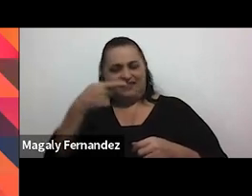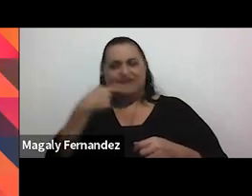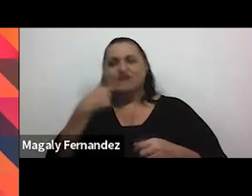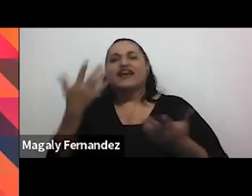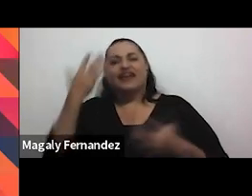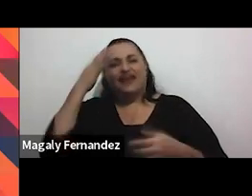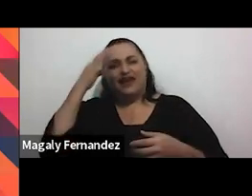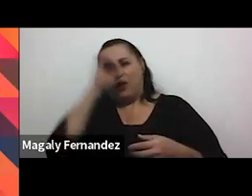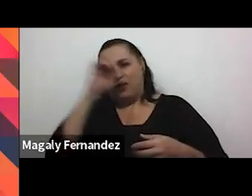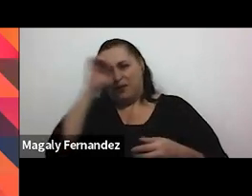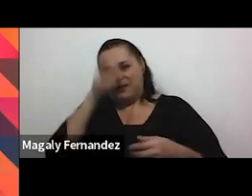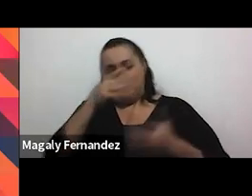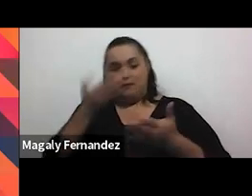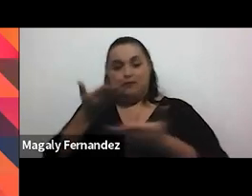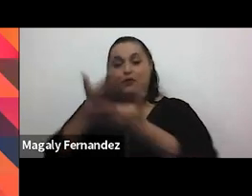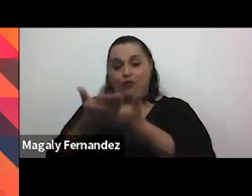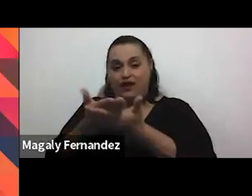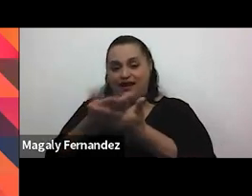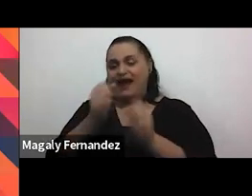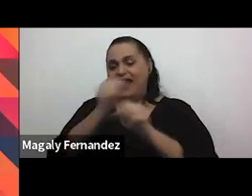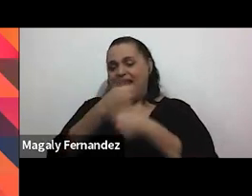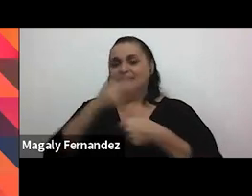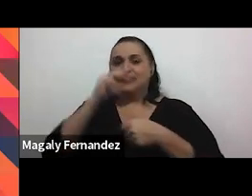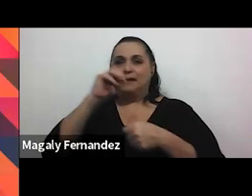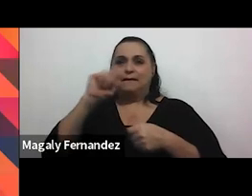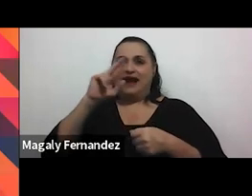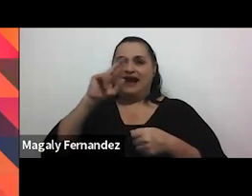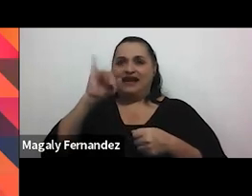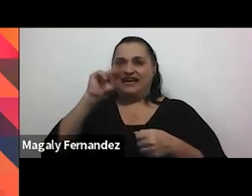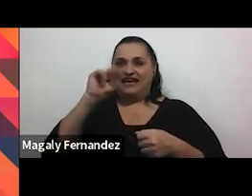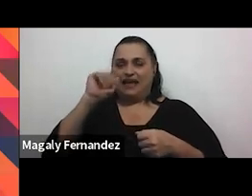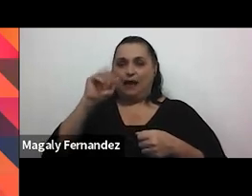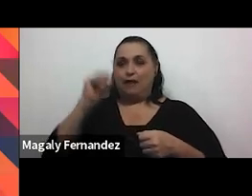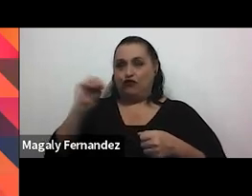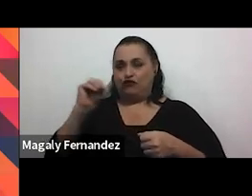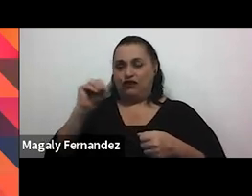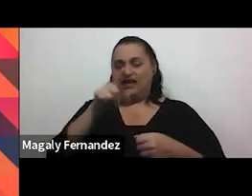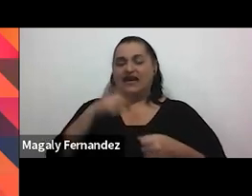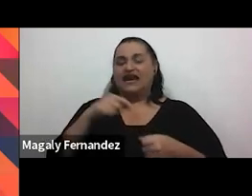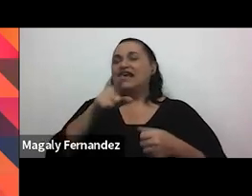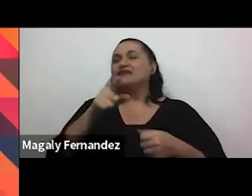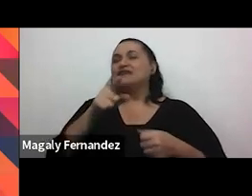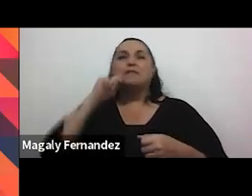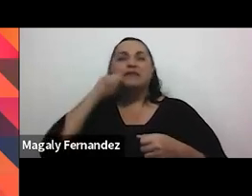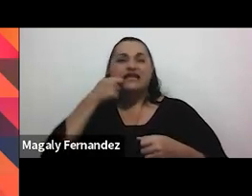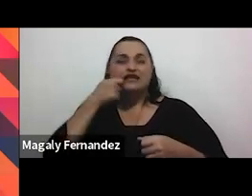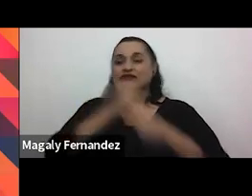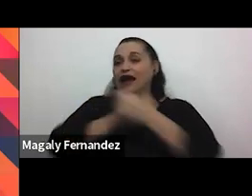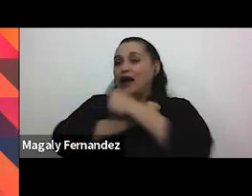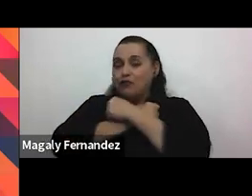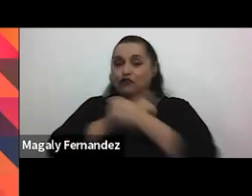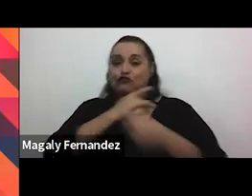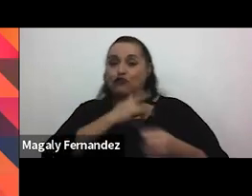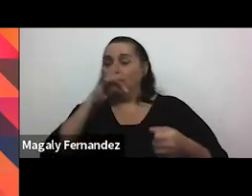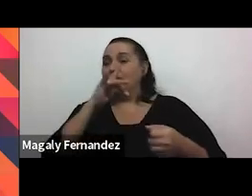video y de esta propuesta que hace Marina Marrujía en cuanto a alumnos del amor romántico si tienen alguna pregunta que les